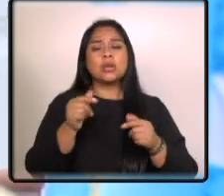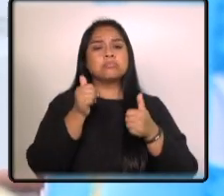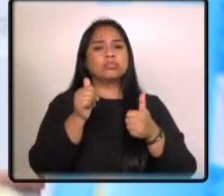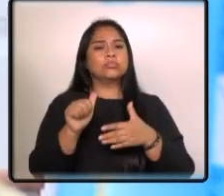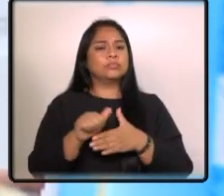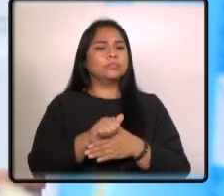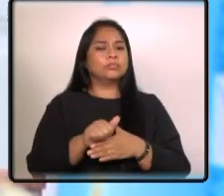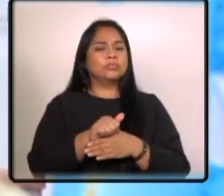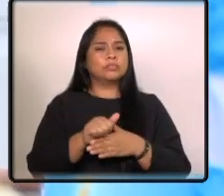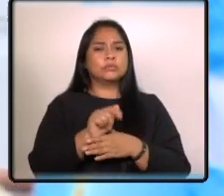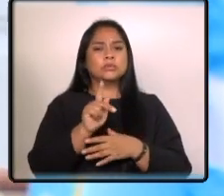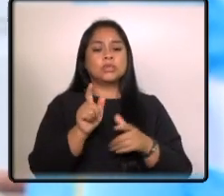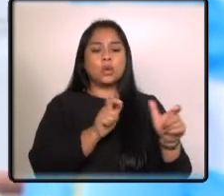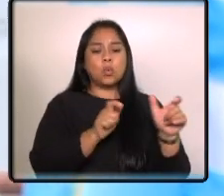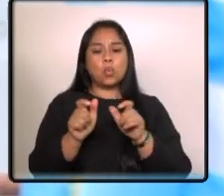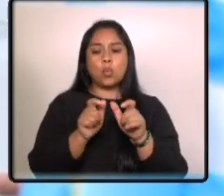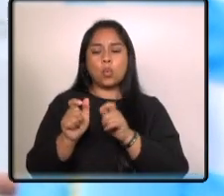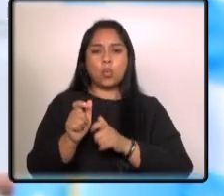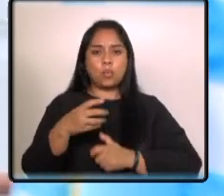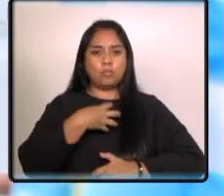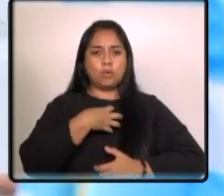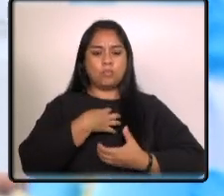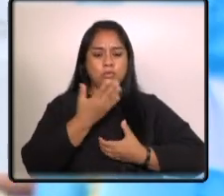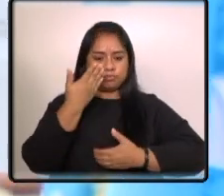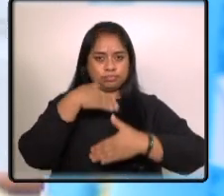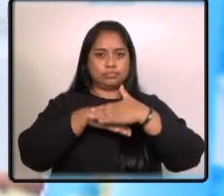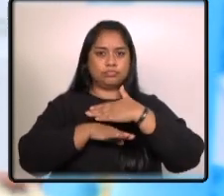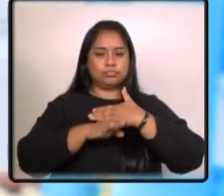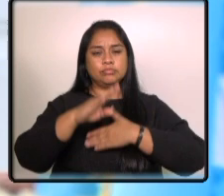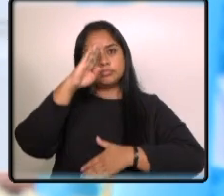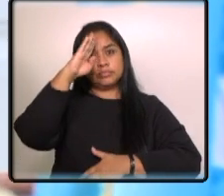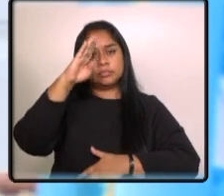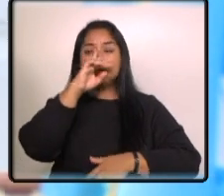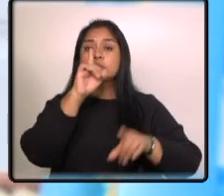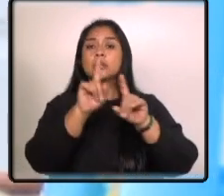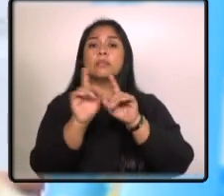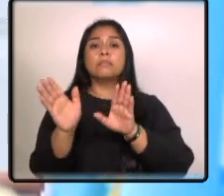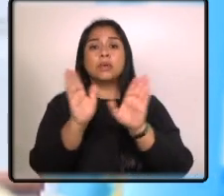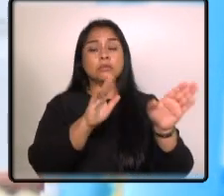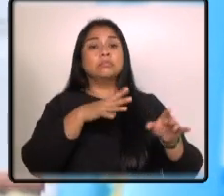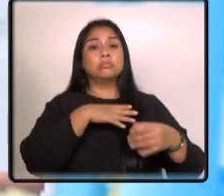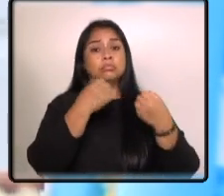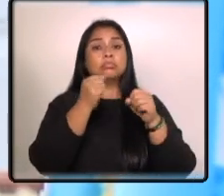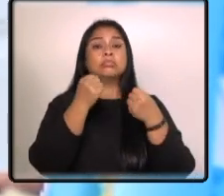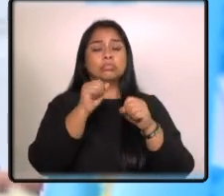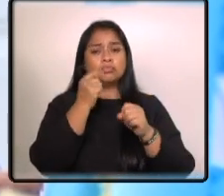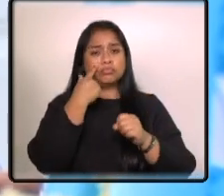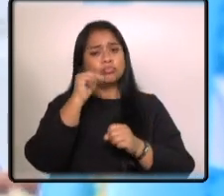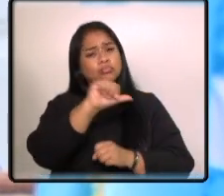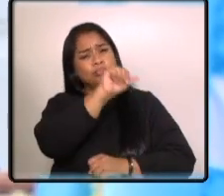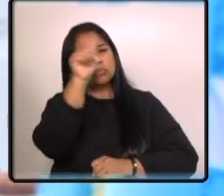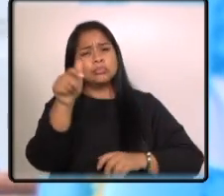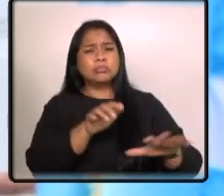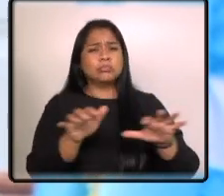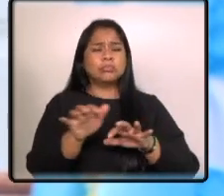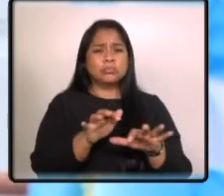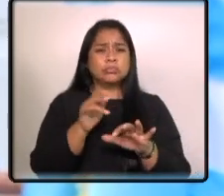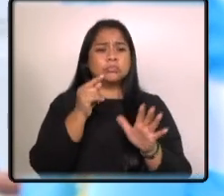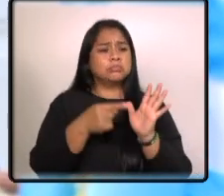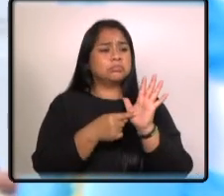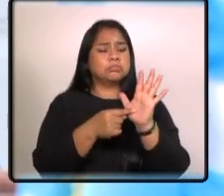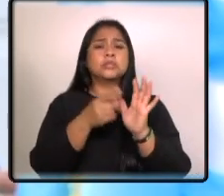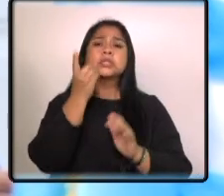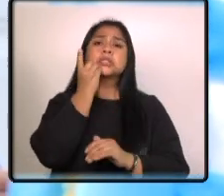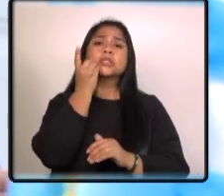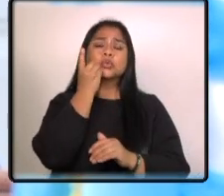prácticas y controles internos asimismo se han desarrollado otras acciones contempladas en la dirección estratégica